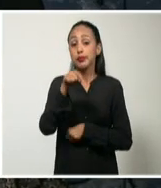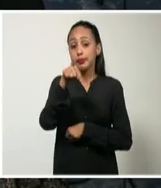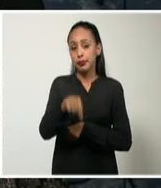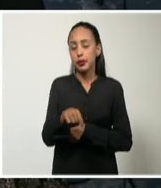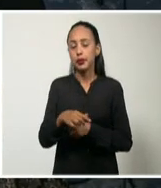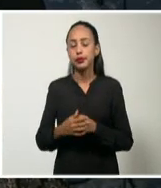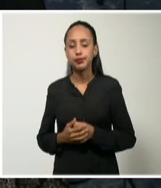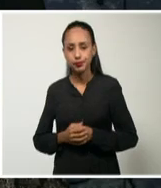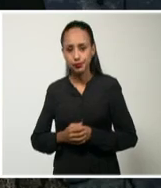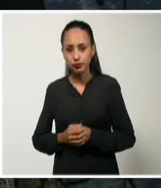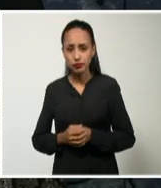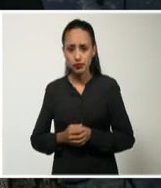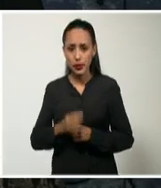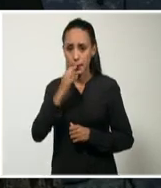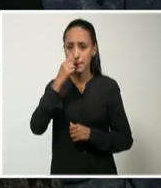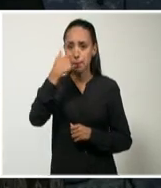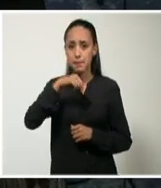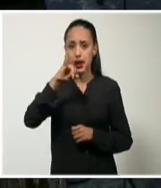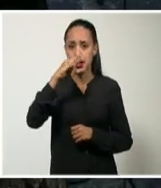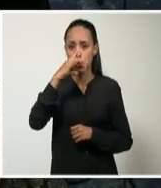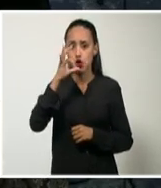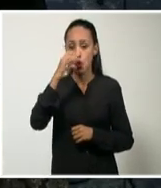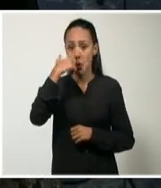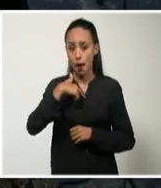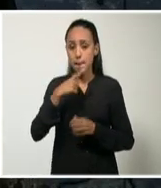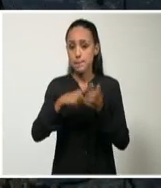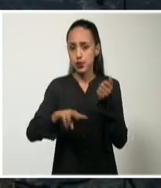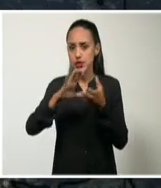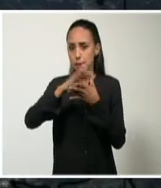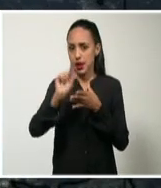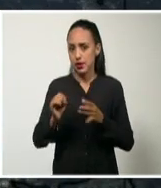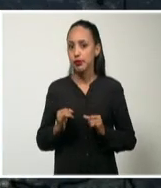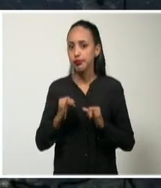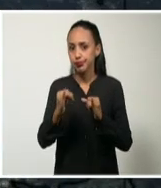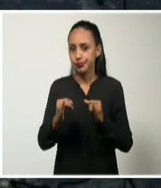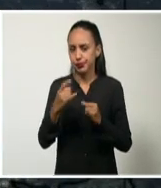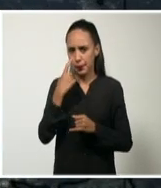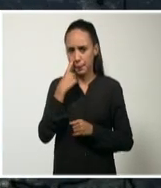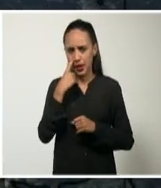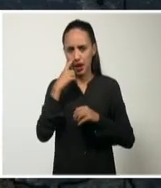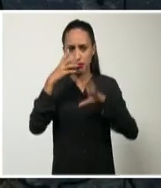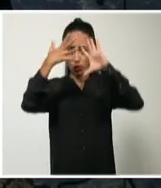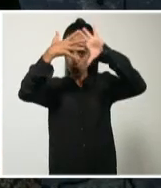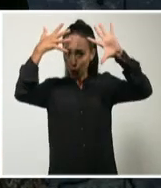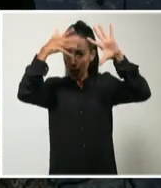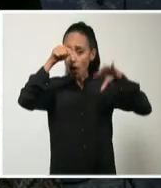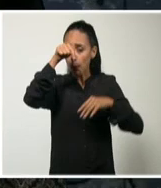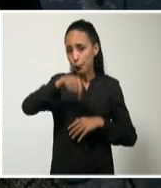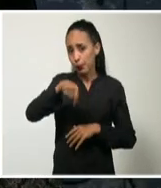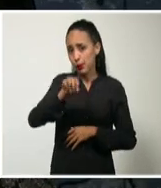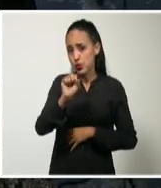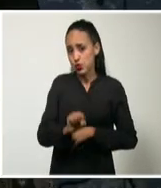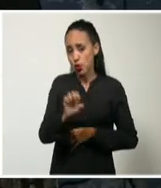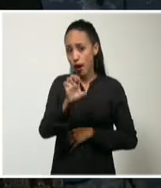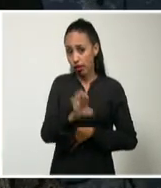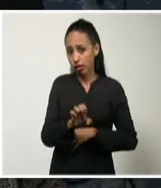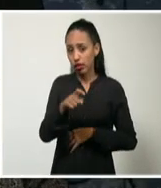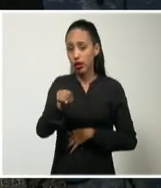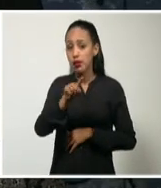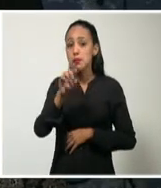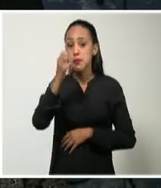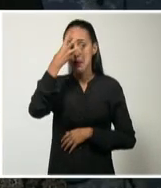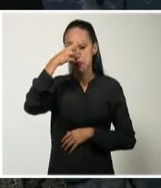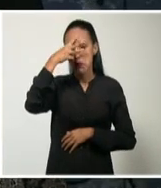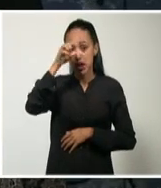meteorológica de Vainoa, en la provincia de Mayabeque. Observen los nublados que han predominado en el sudeste del Golfo de México y el estrecho de la Florida,